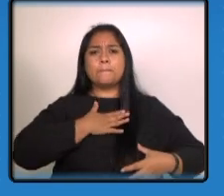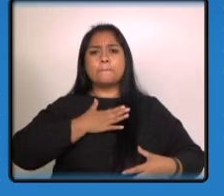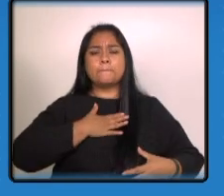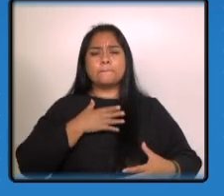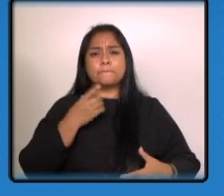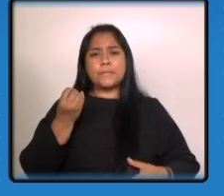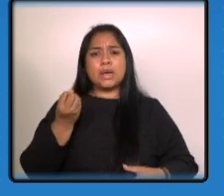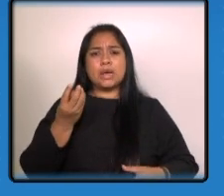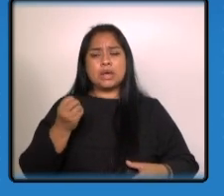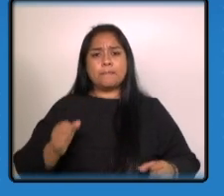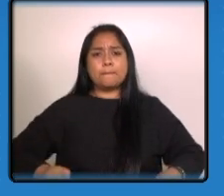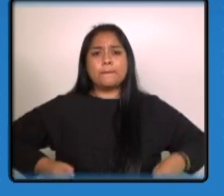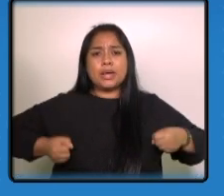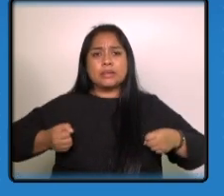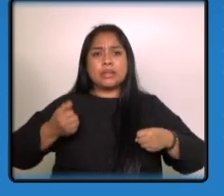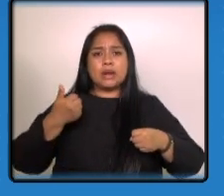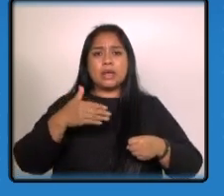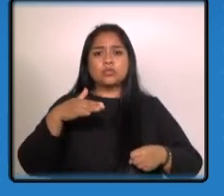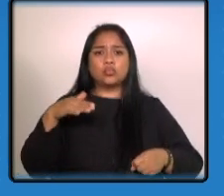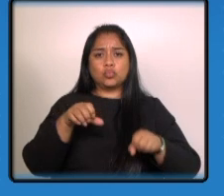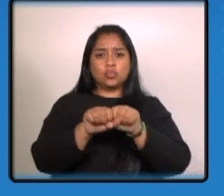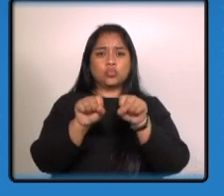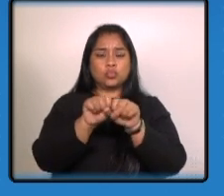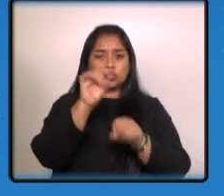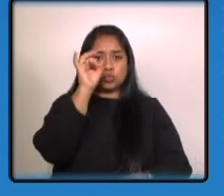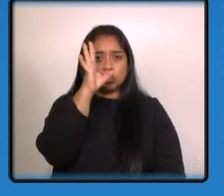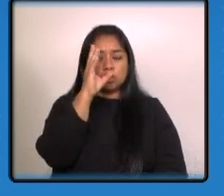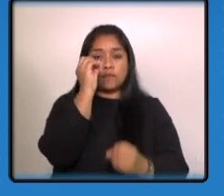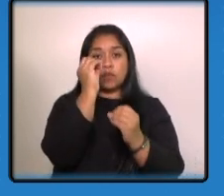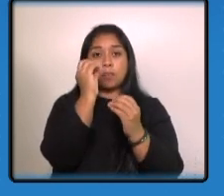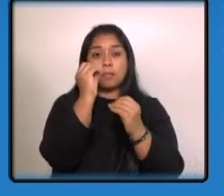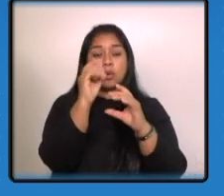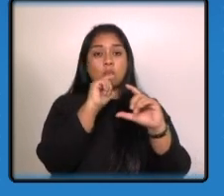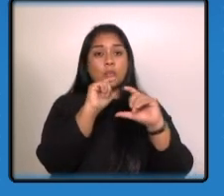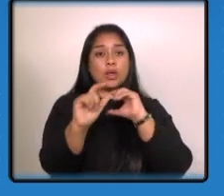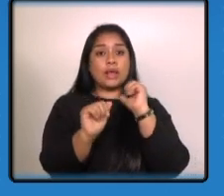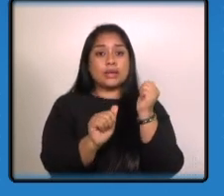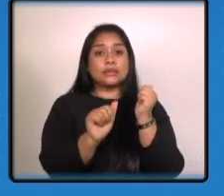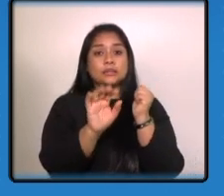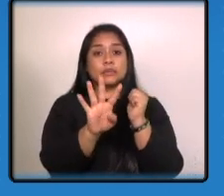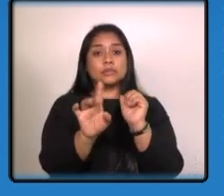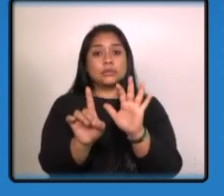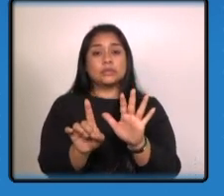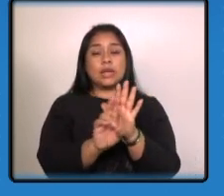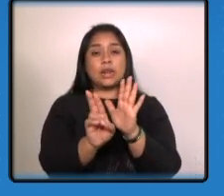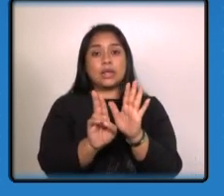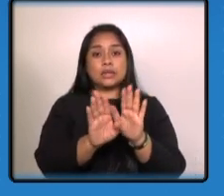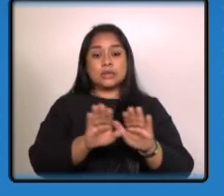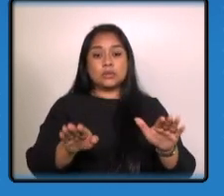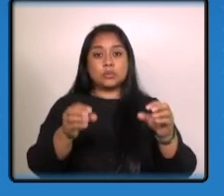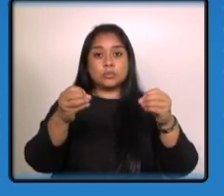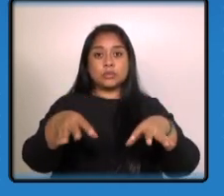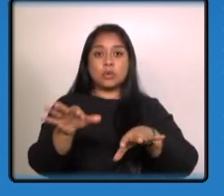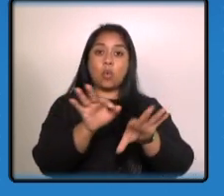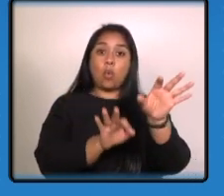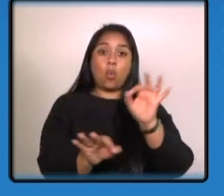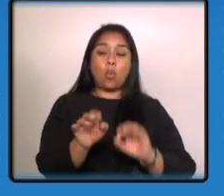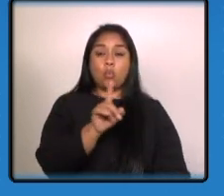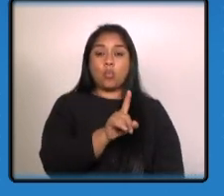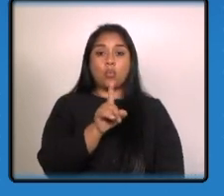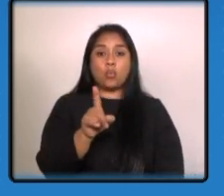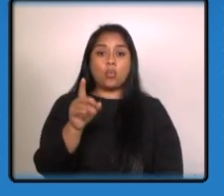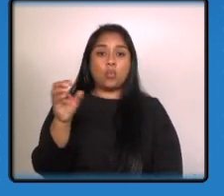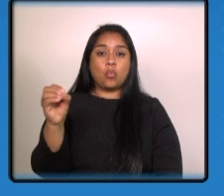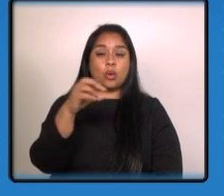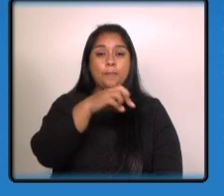pantalón azul y tenis blancos cualquier información comunicarse al 1546 de Alerta Alba Kenneth o al 110